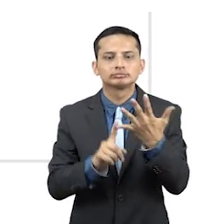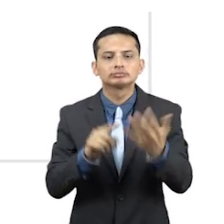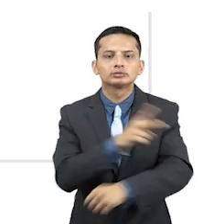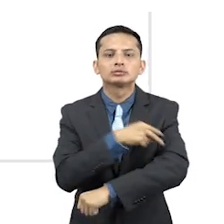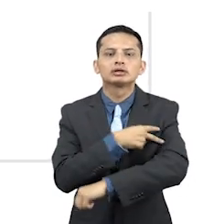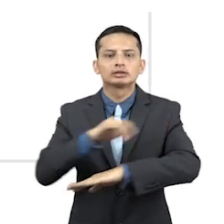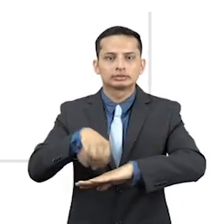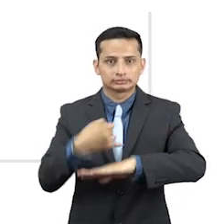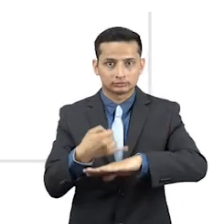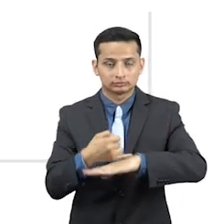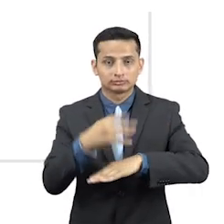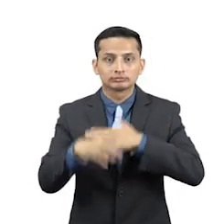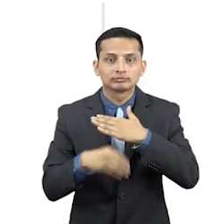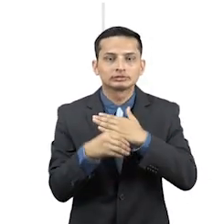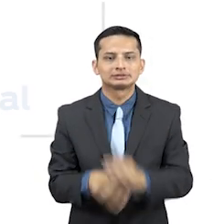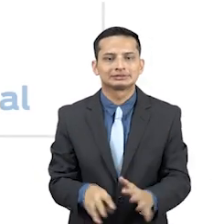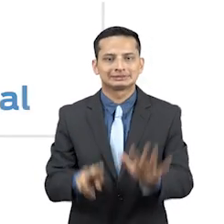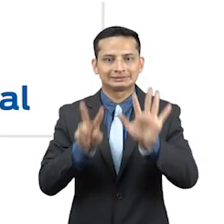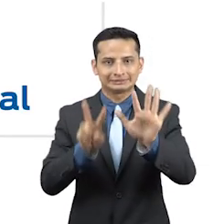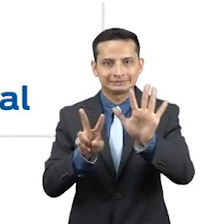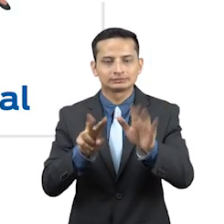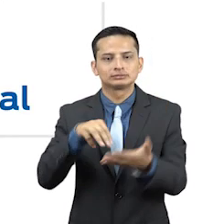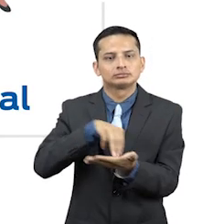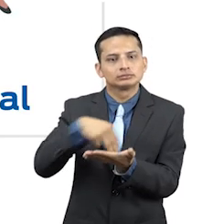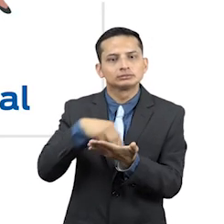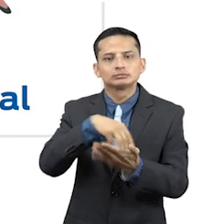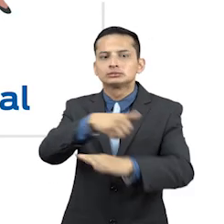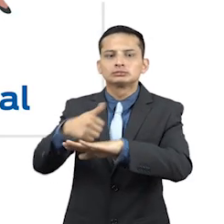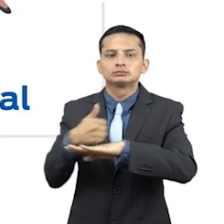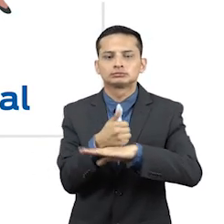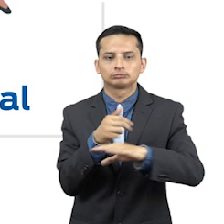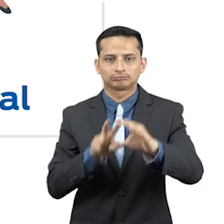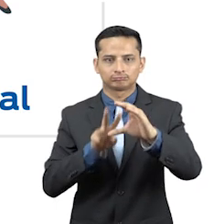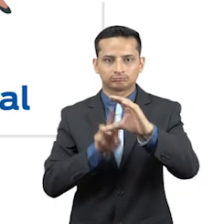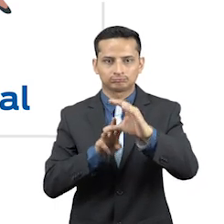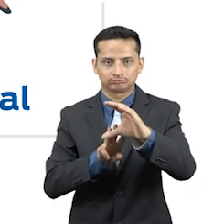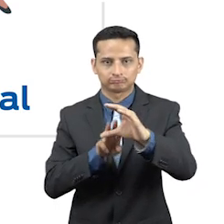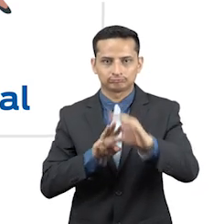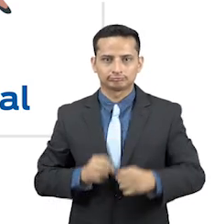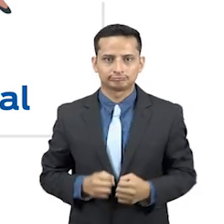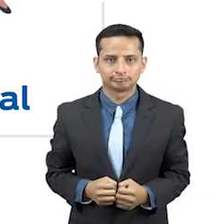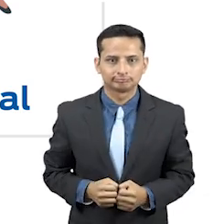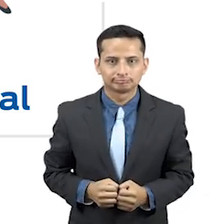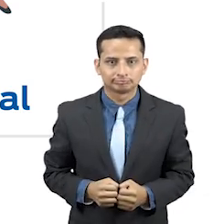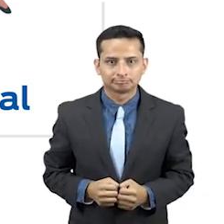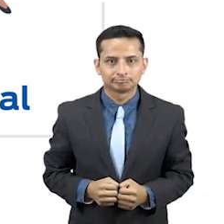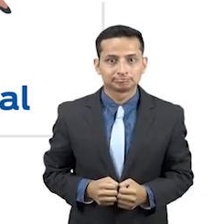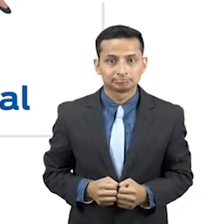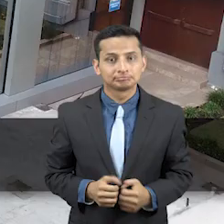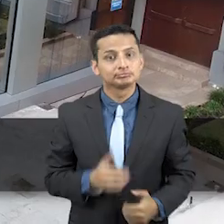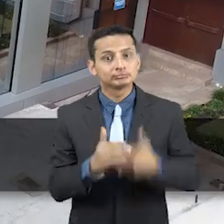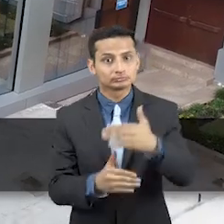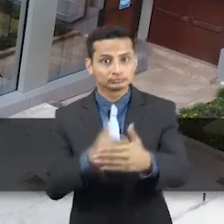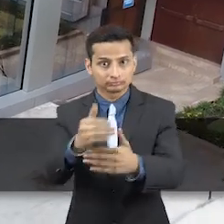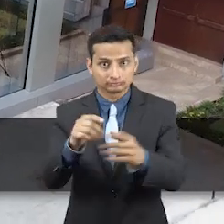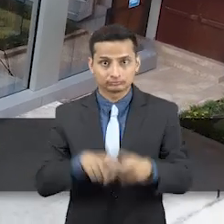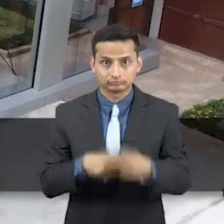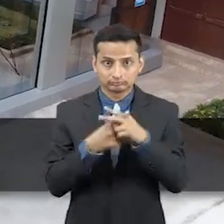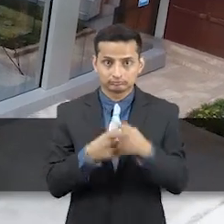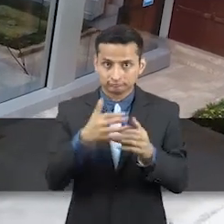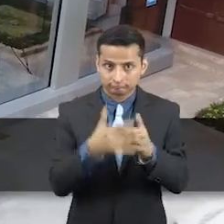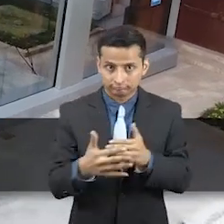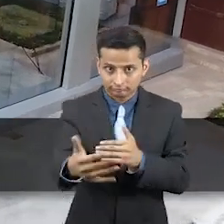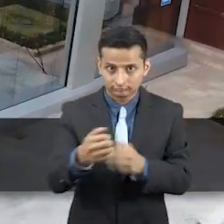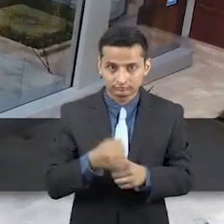vocales de las juntas parroquiales y siete representantes al Consejo de Participación Ciudadana y Control Social. Para este